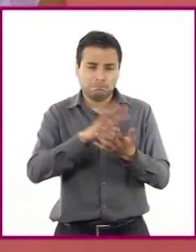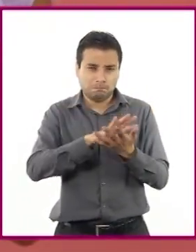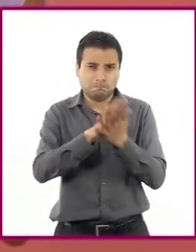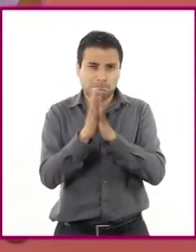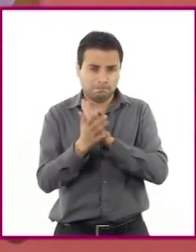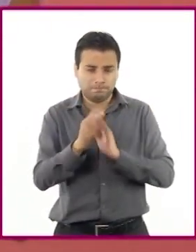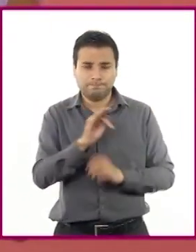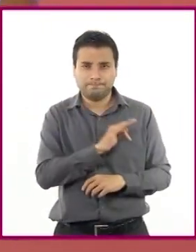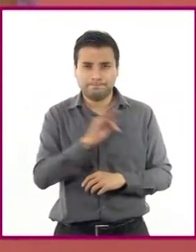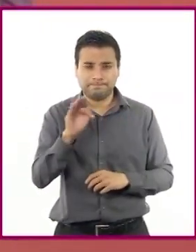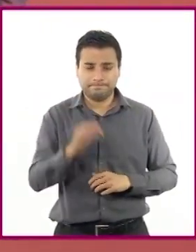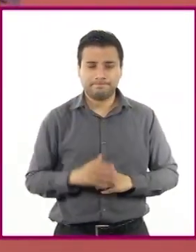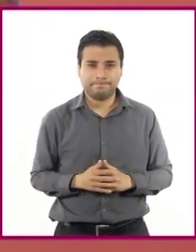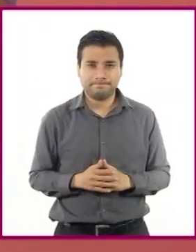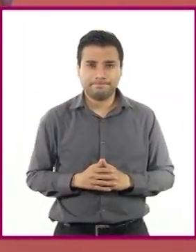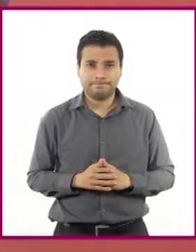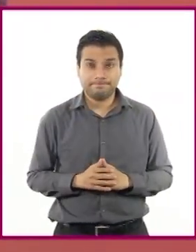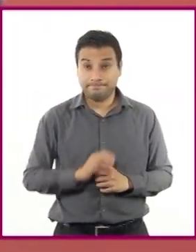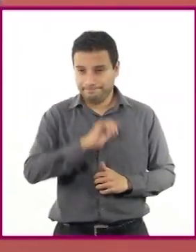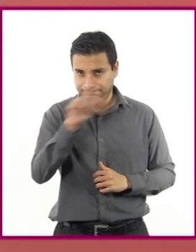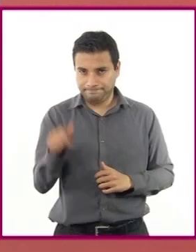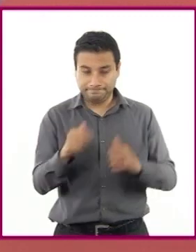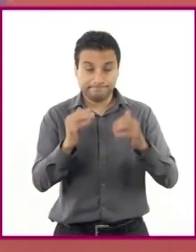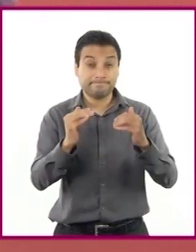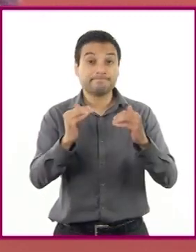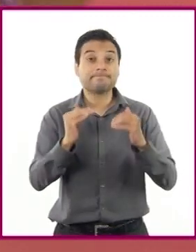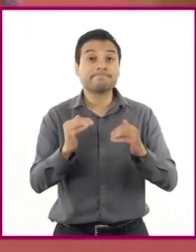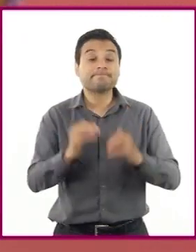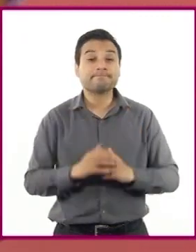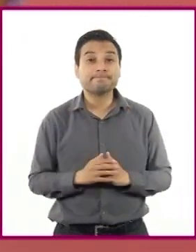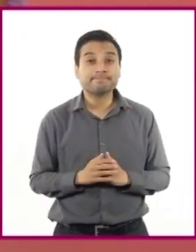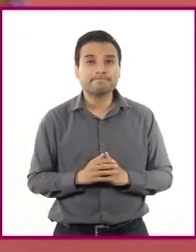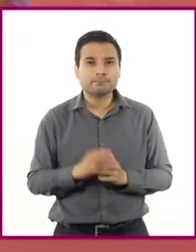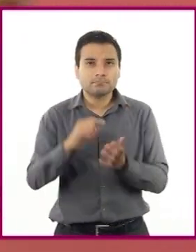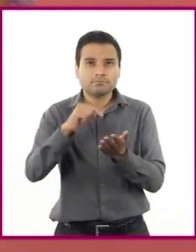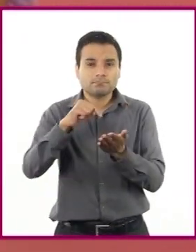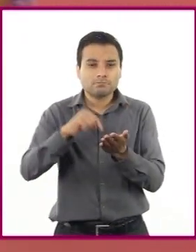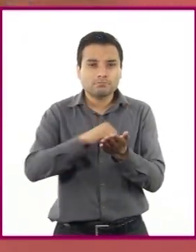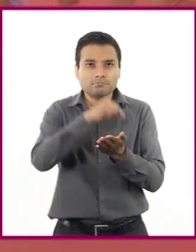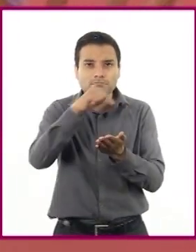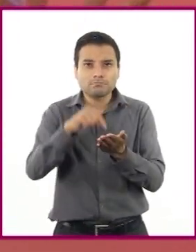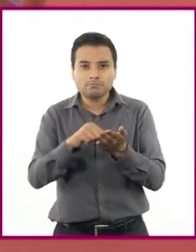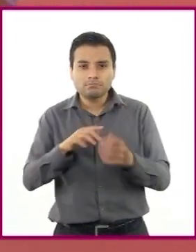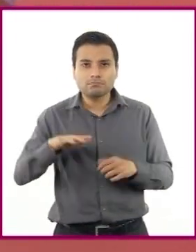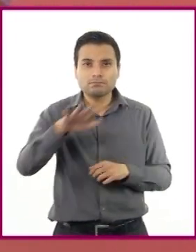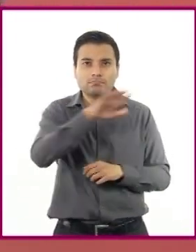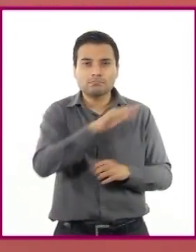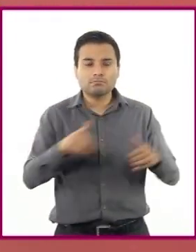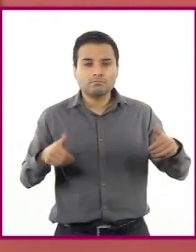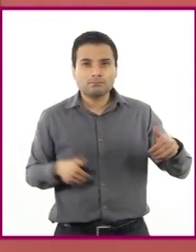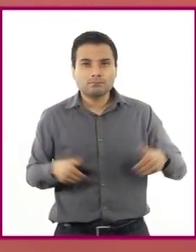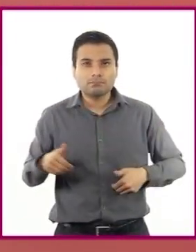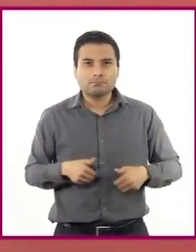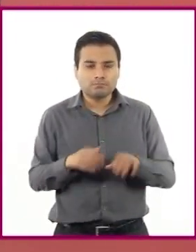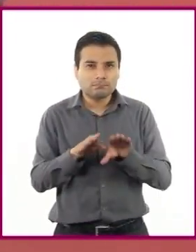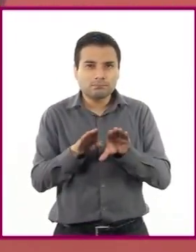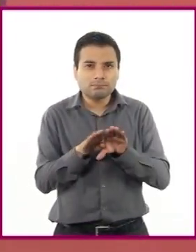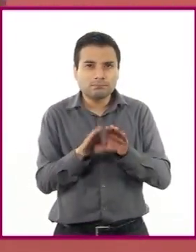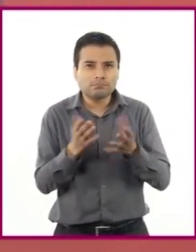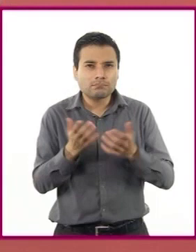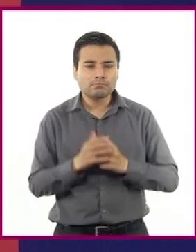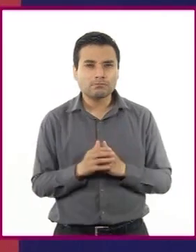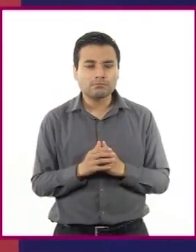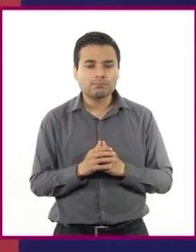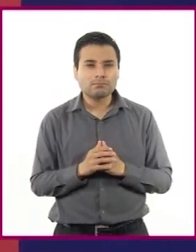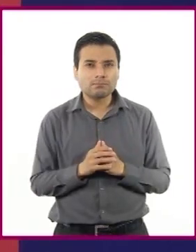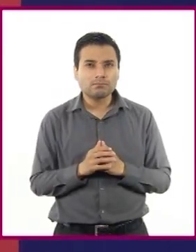aprendizaje esperado. El tercer paso será identificar el espacio teatral, es decir, identificar el lugar en